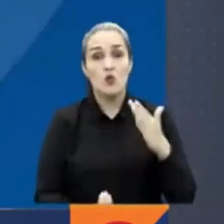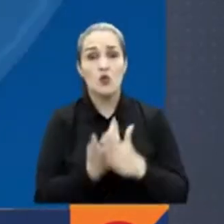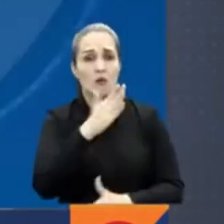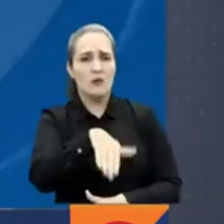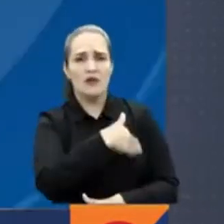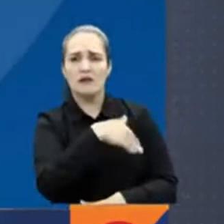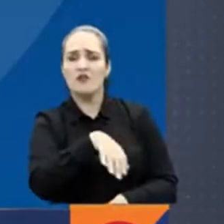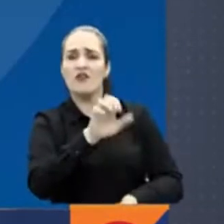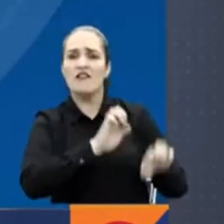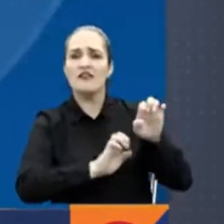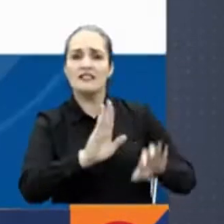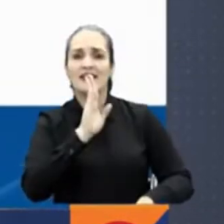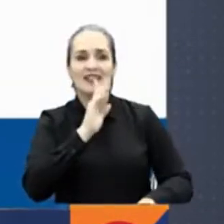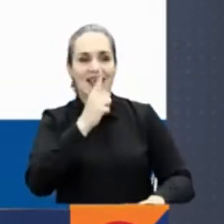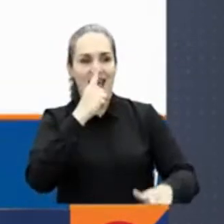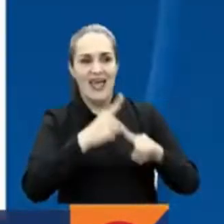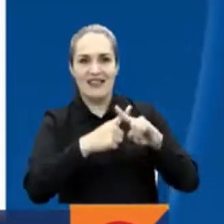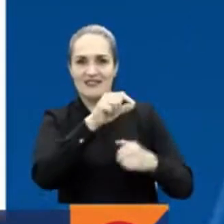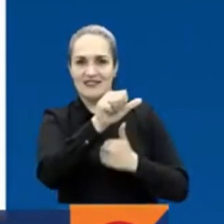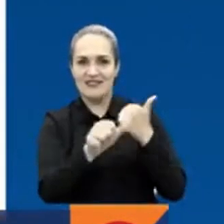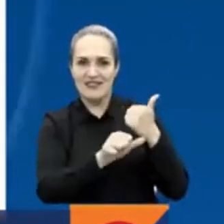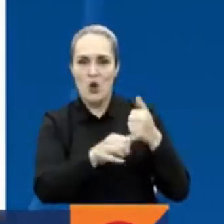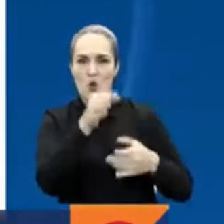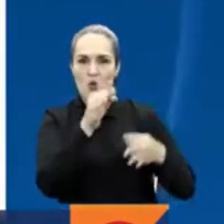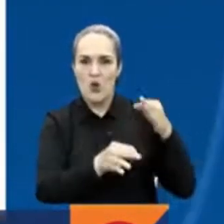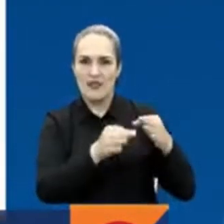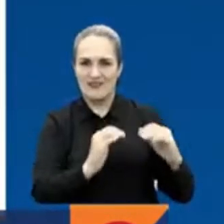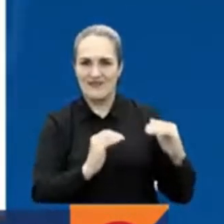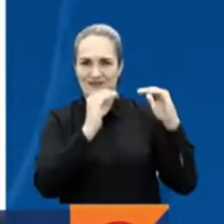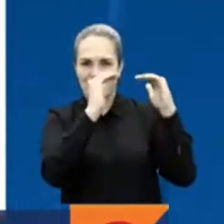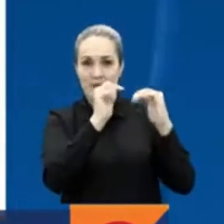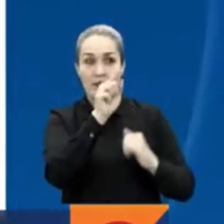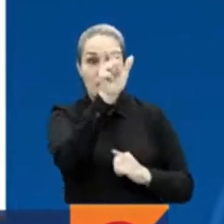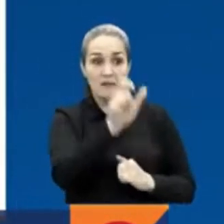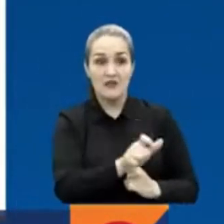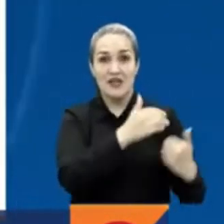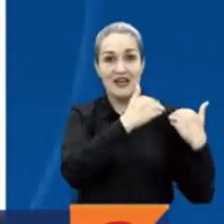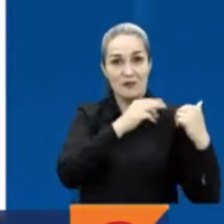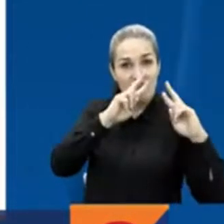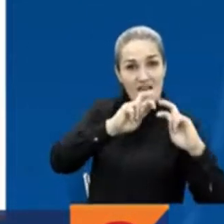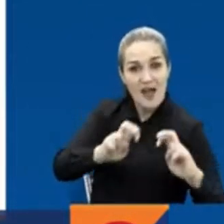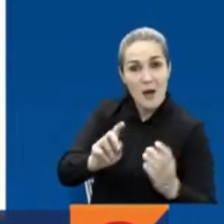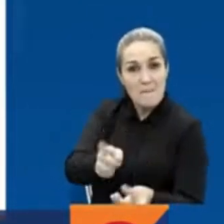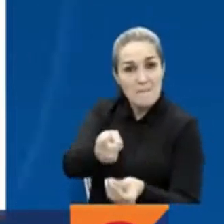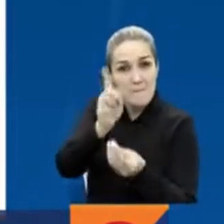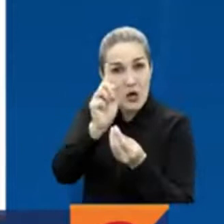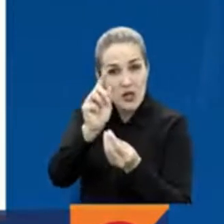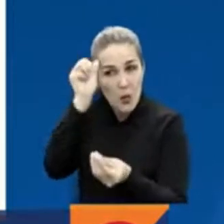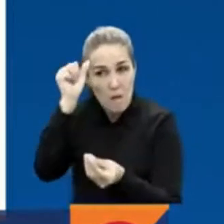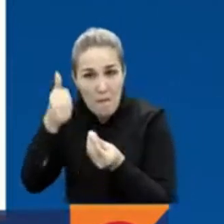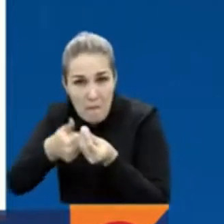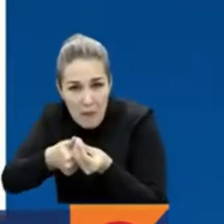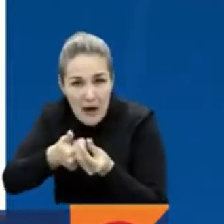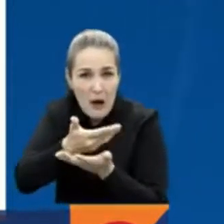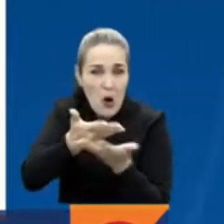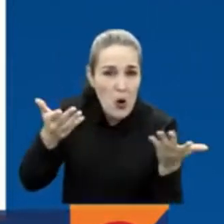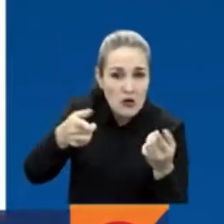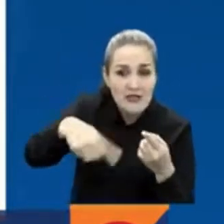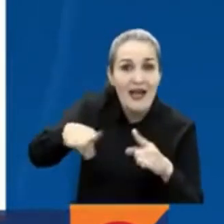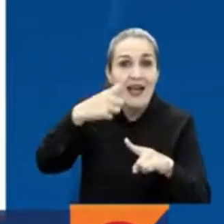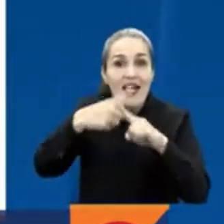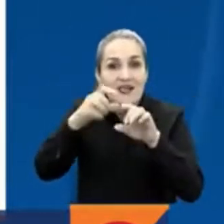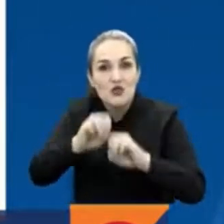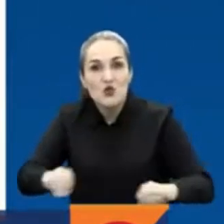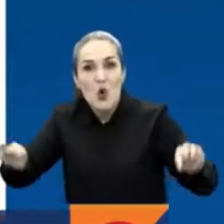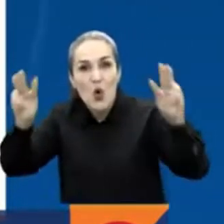el exmagistrado auxiliar de la Corte Suprema, responsable de la investigación judicial contra la parapolítica y excomisionado de la ONU, responsable